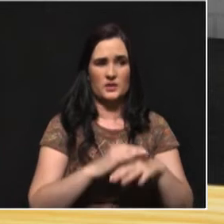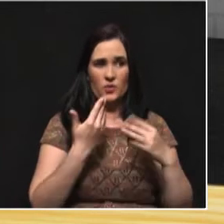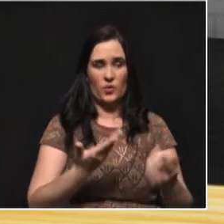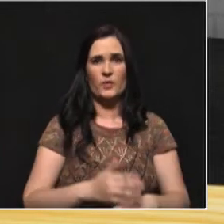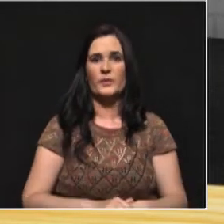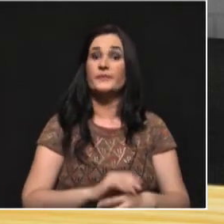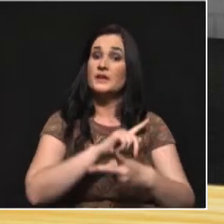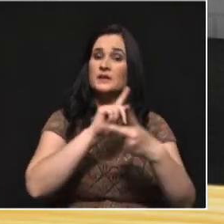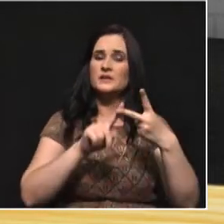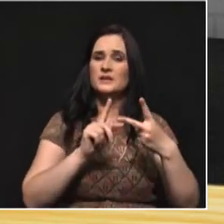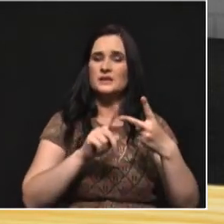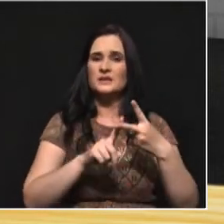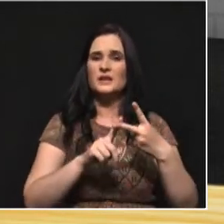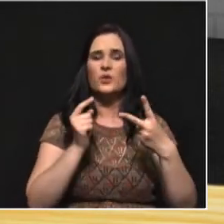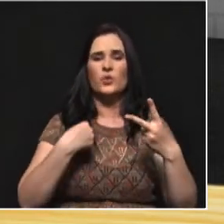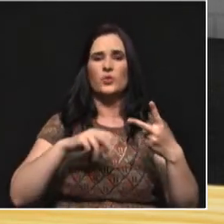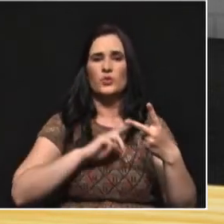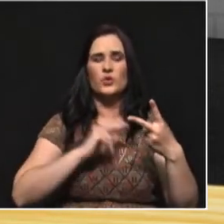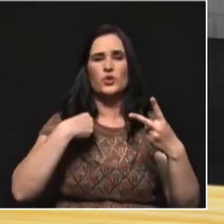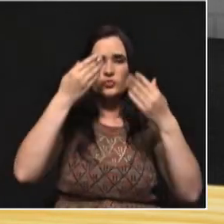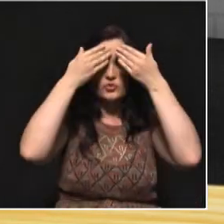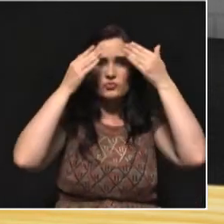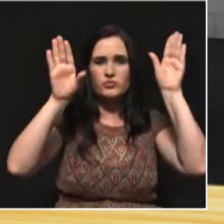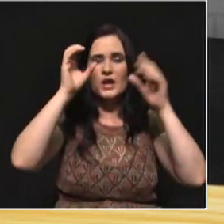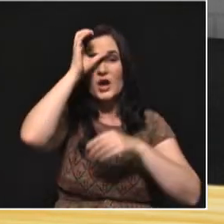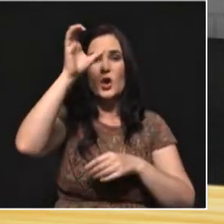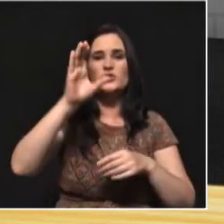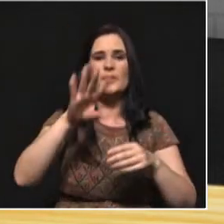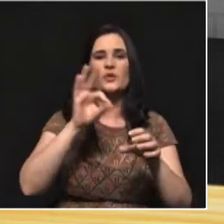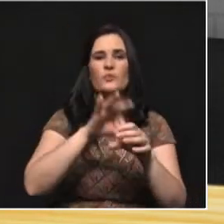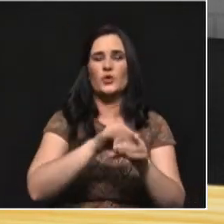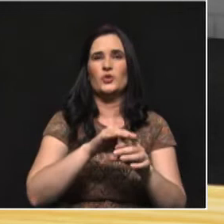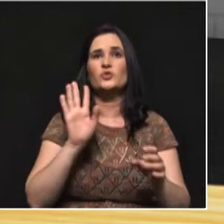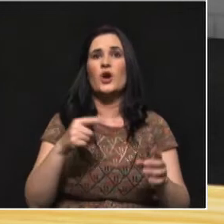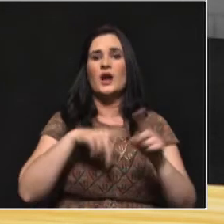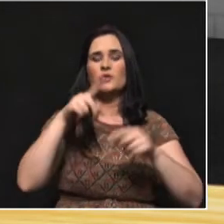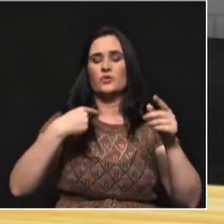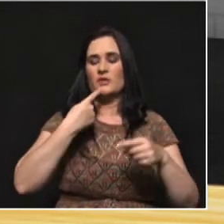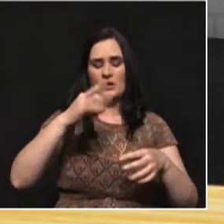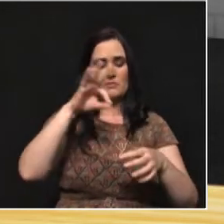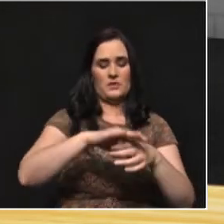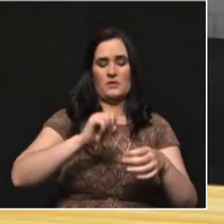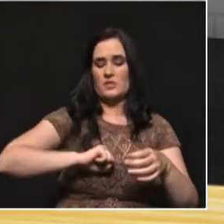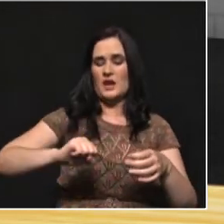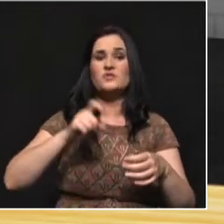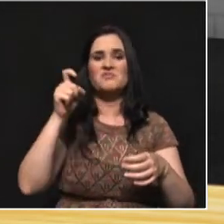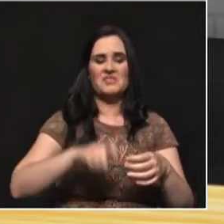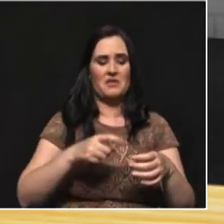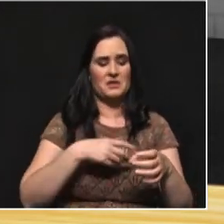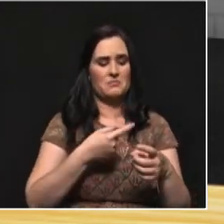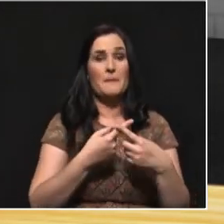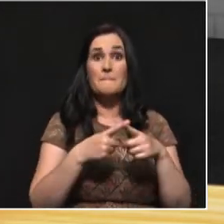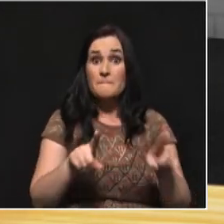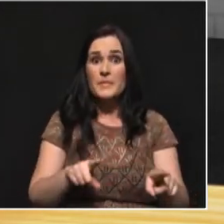es que debemos ampliar el concepto del voto. En Colombia nos dijeron que el voto es un derecho, un deber. Pero en